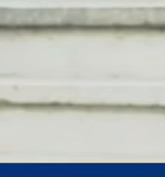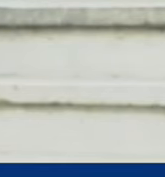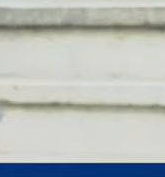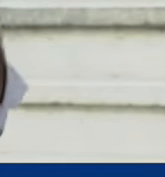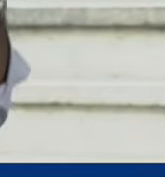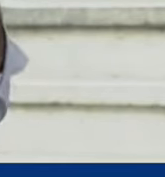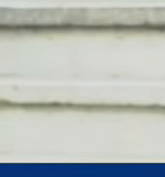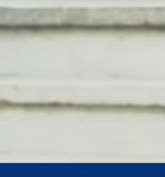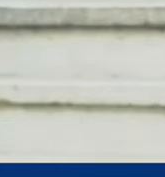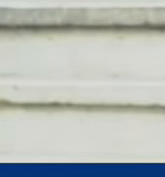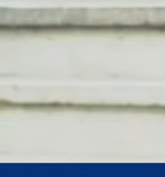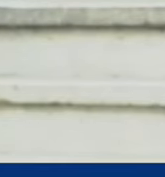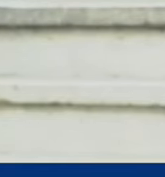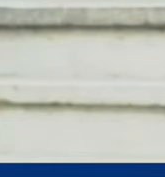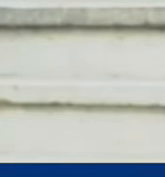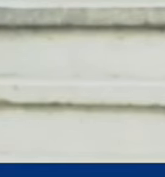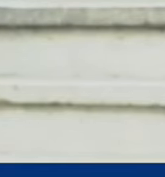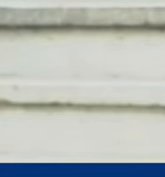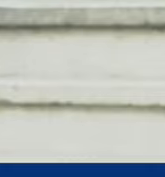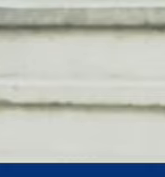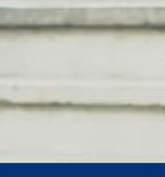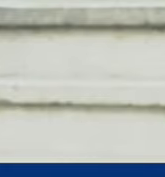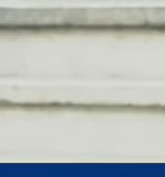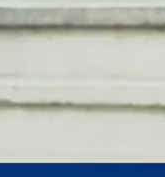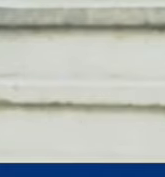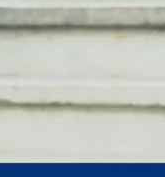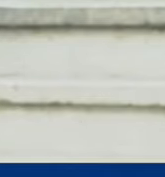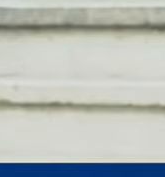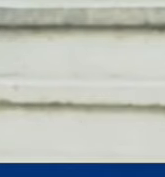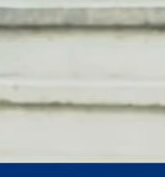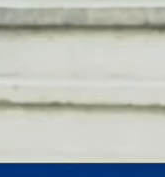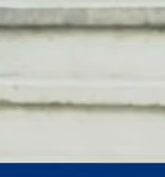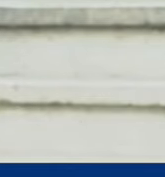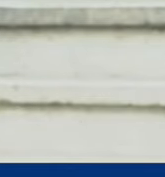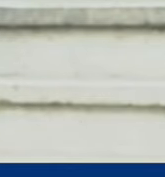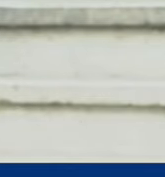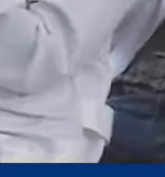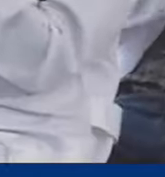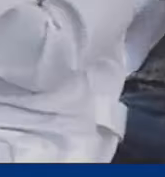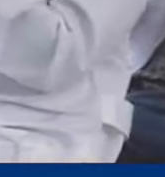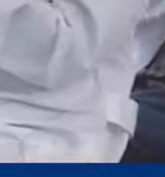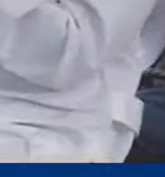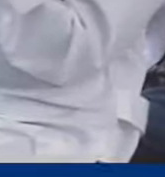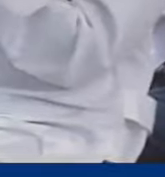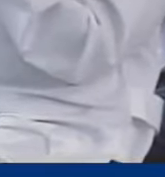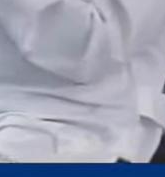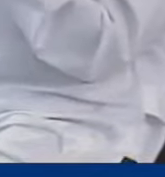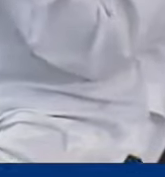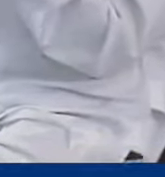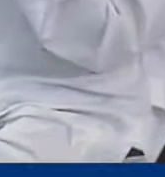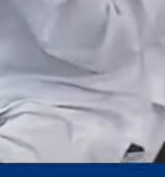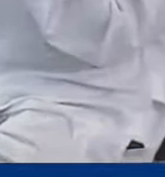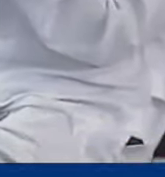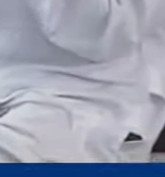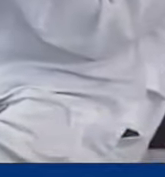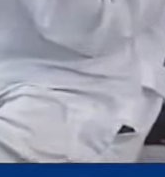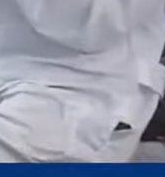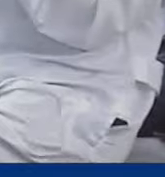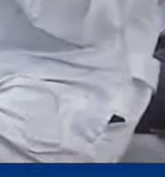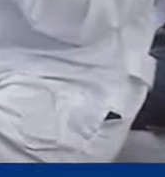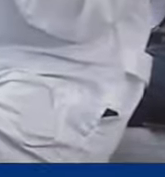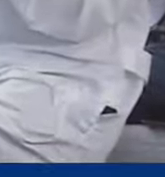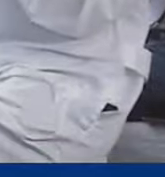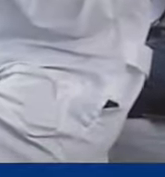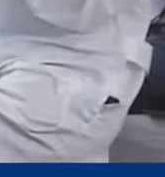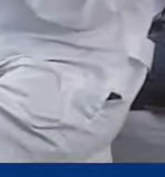suyo felicito a esta comunidad que defendió su cdi los felicito entonces ellos le hacen